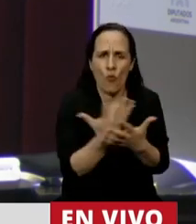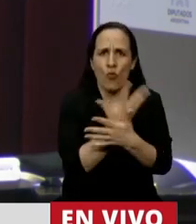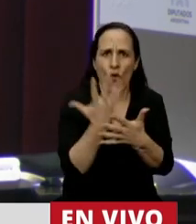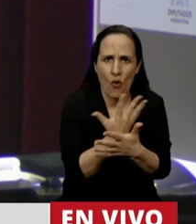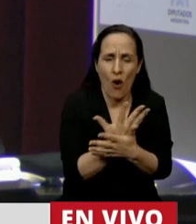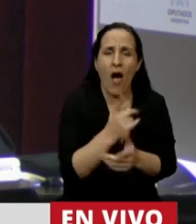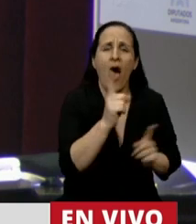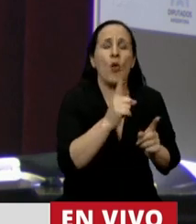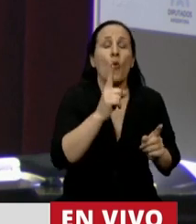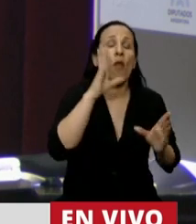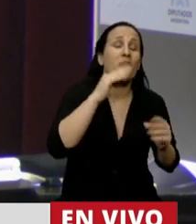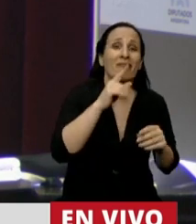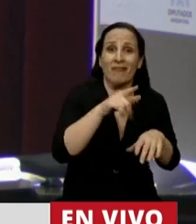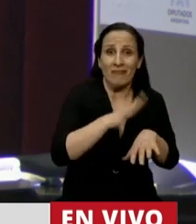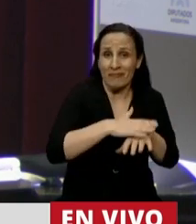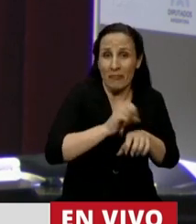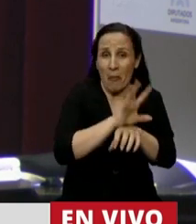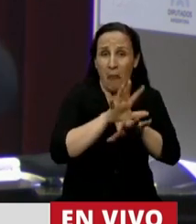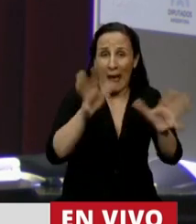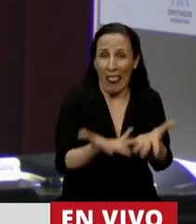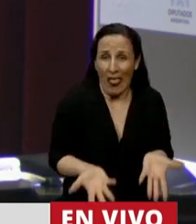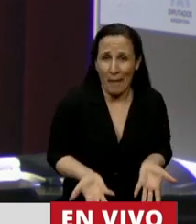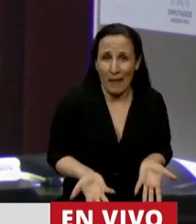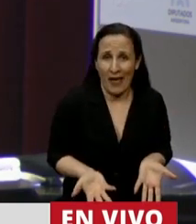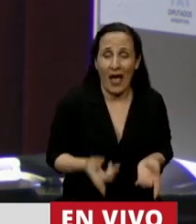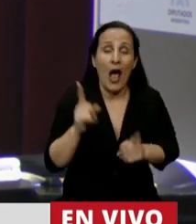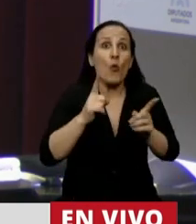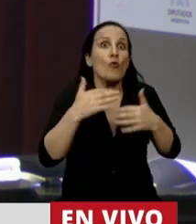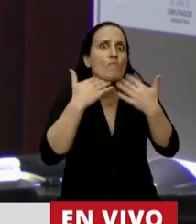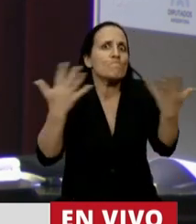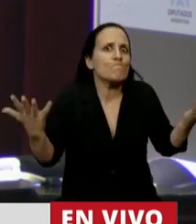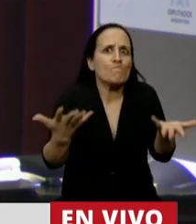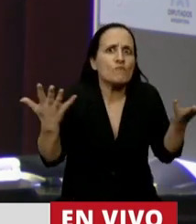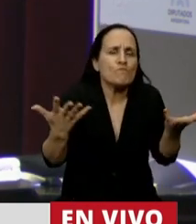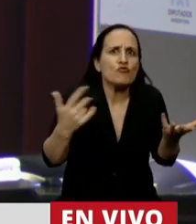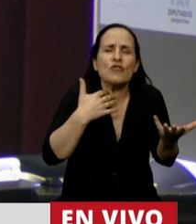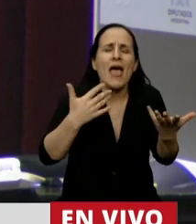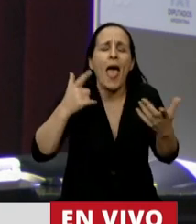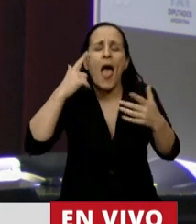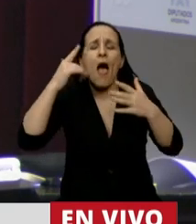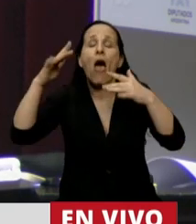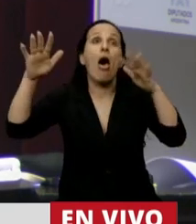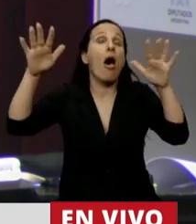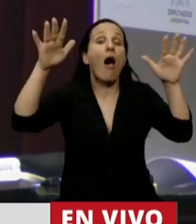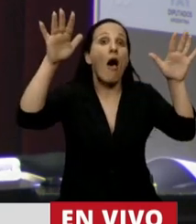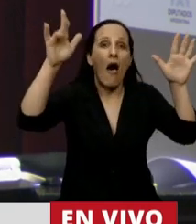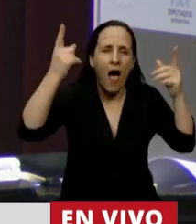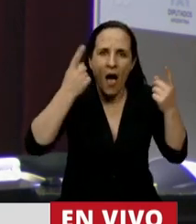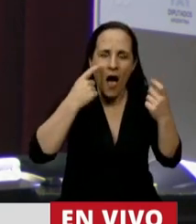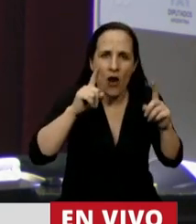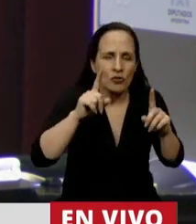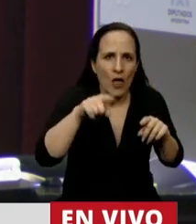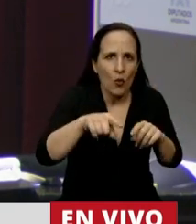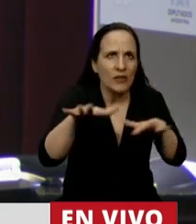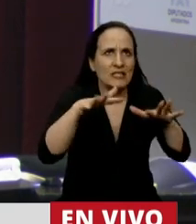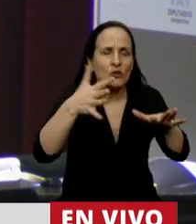olvida, se ve que porque viven en alguna nube que les permite sobrevolar la realidad.